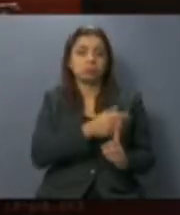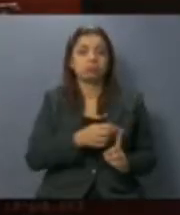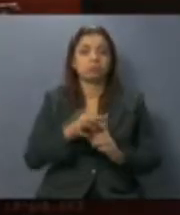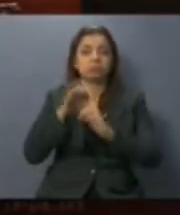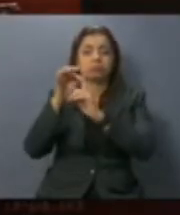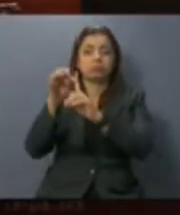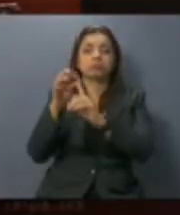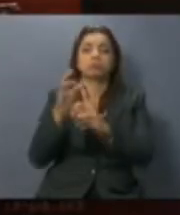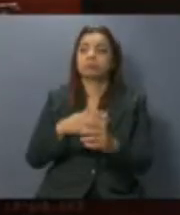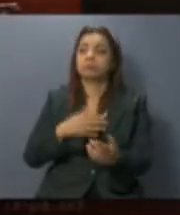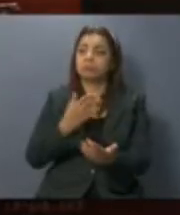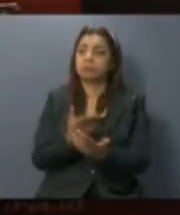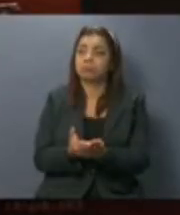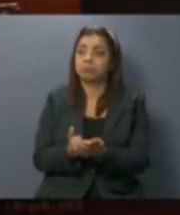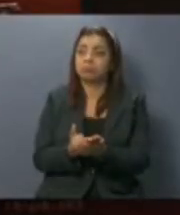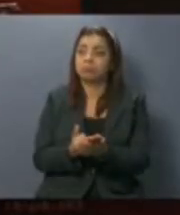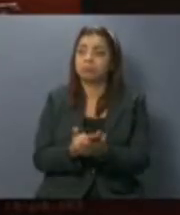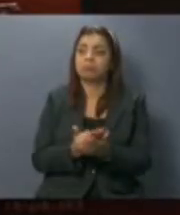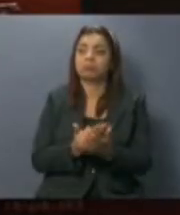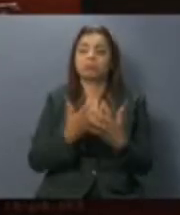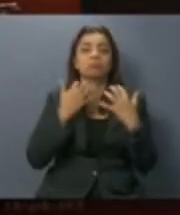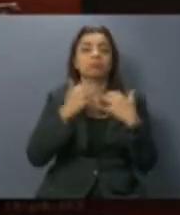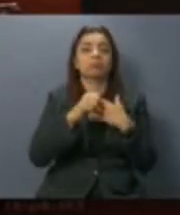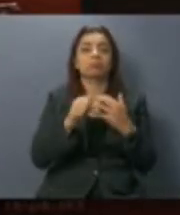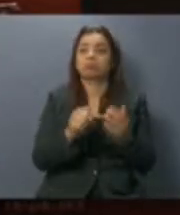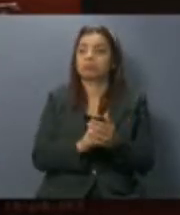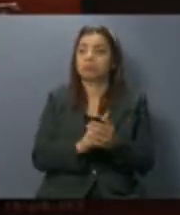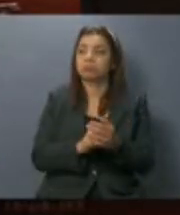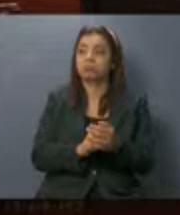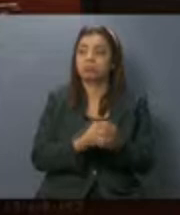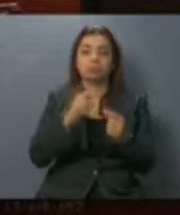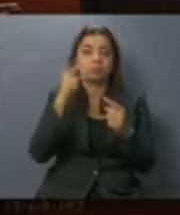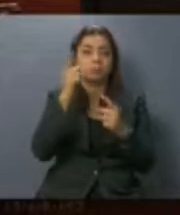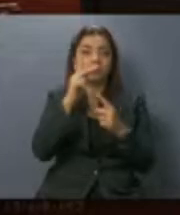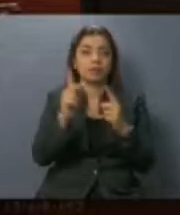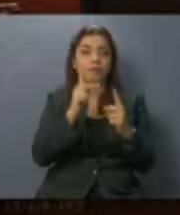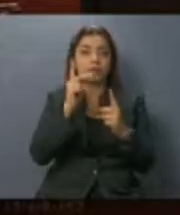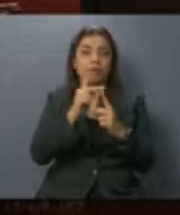Propongo a consideración del Pleno los siguientes perfiles.